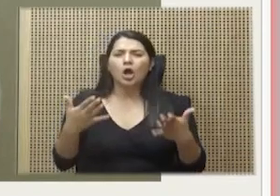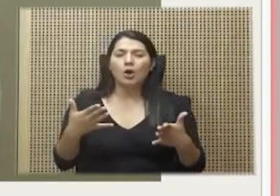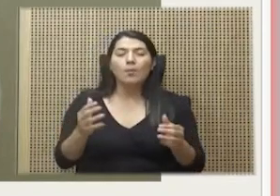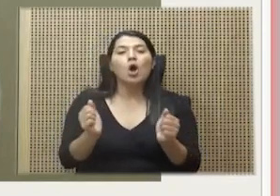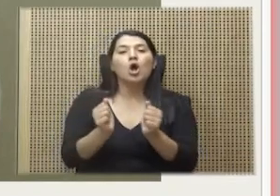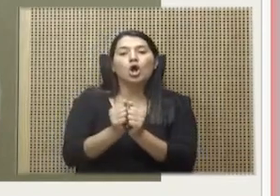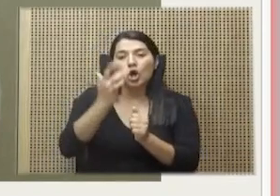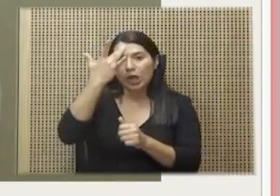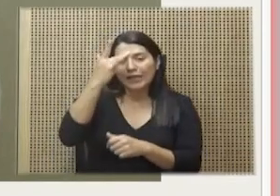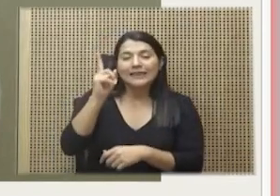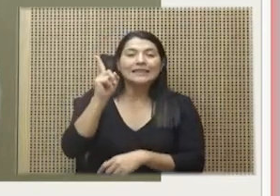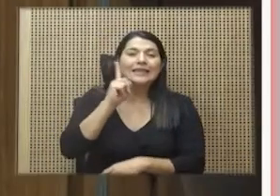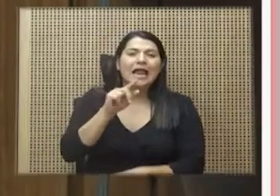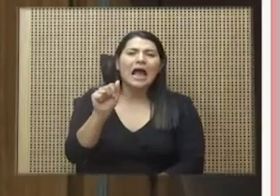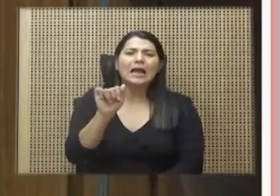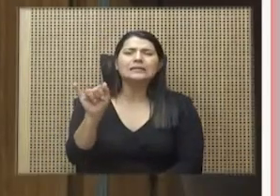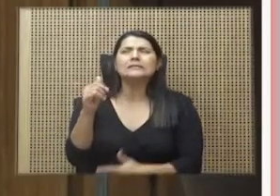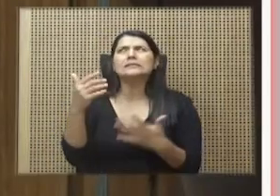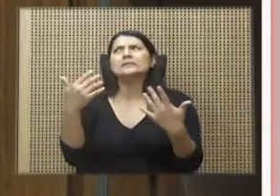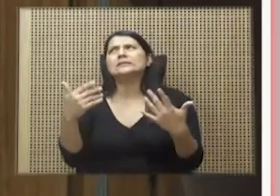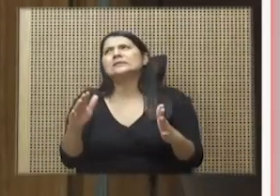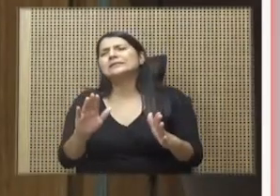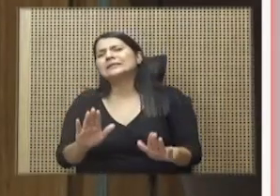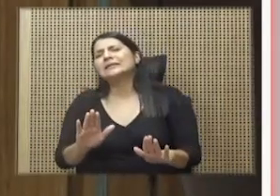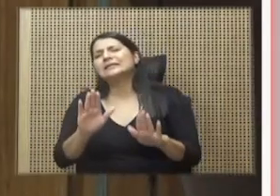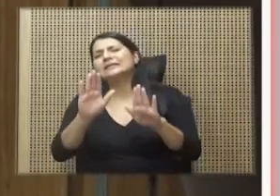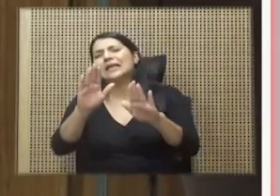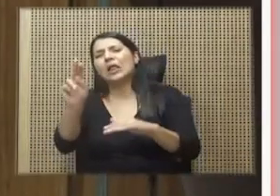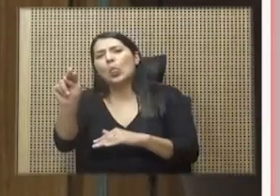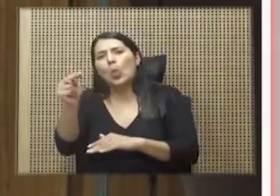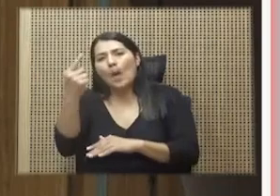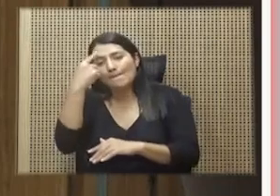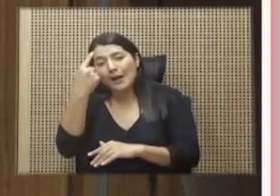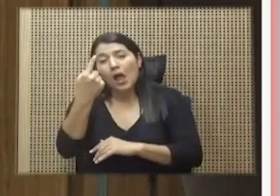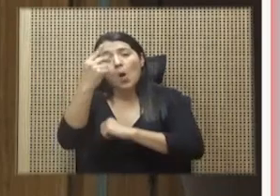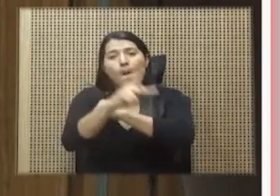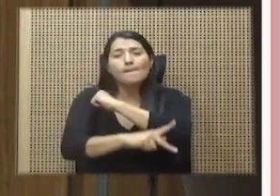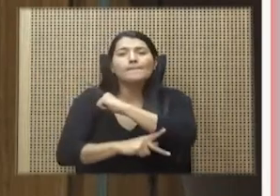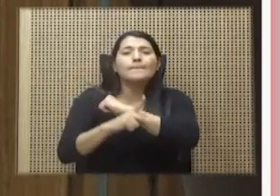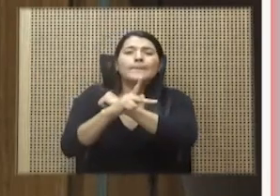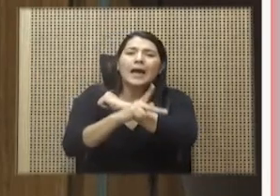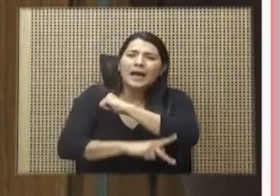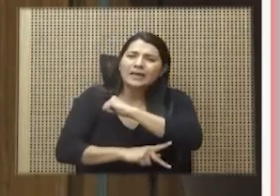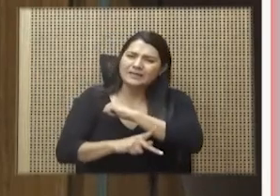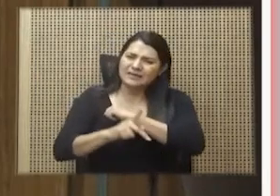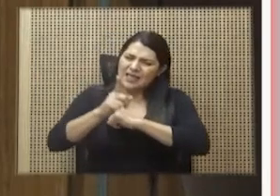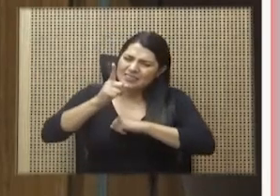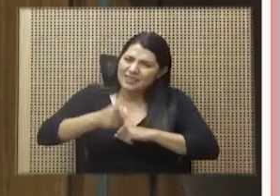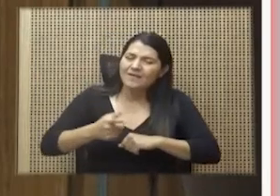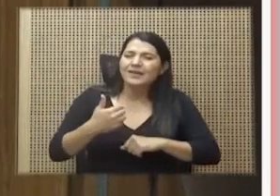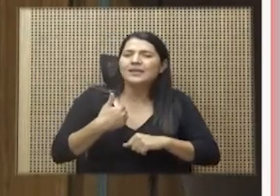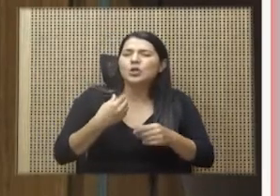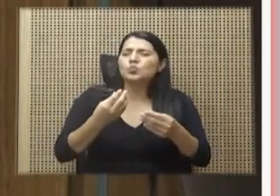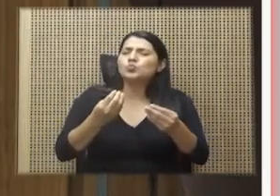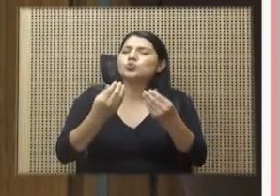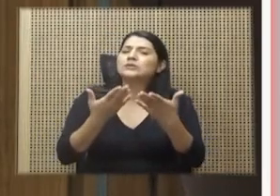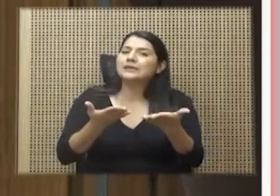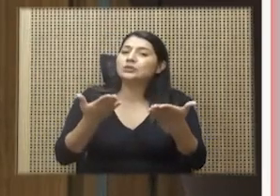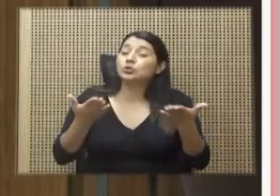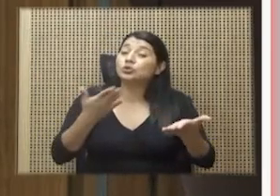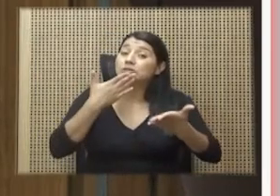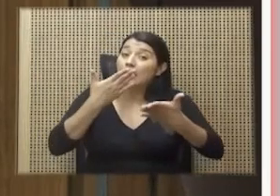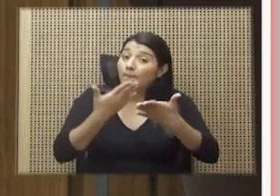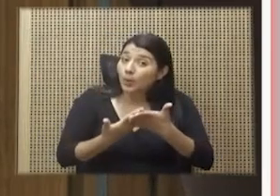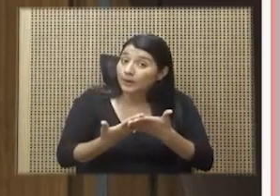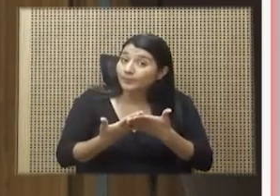artificial. maravillosas noticias para un país que merece muchas cosas buenas. Pero mientras